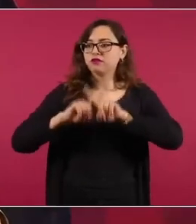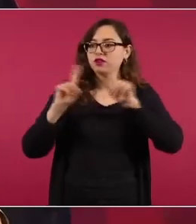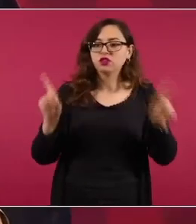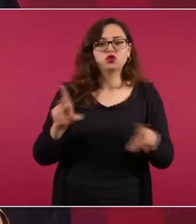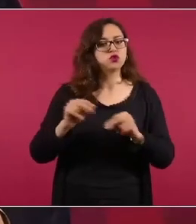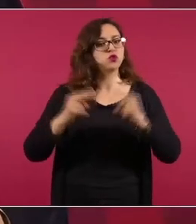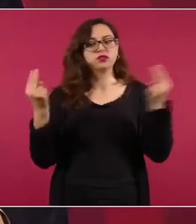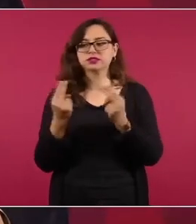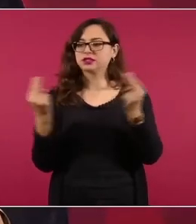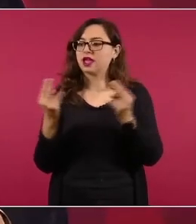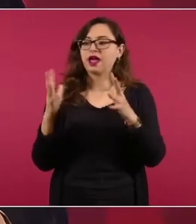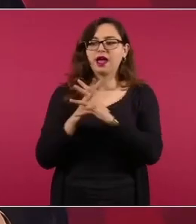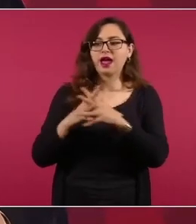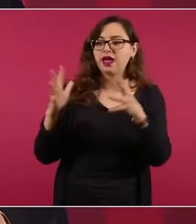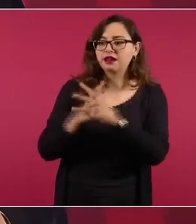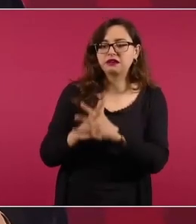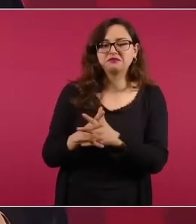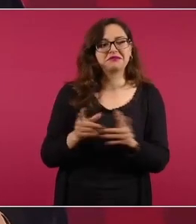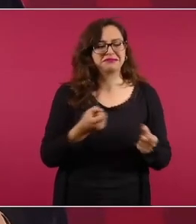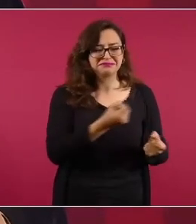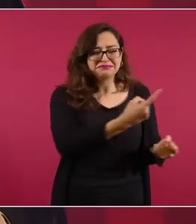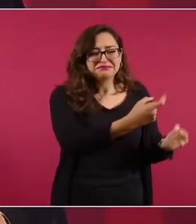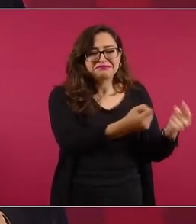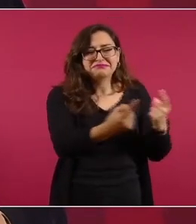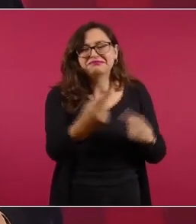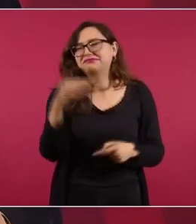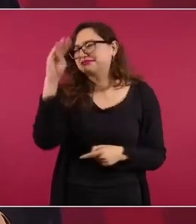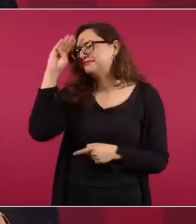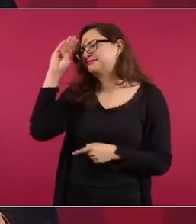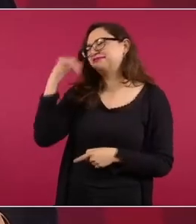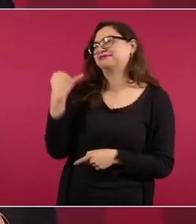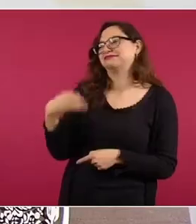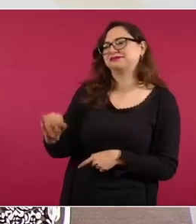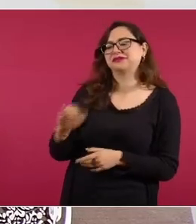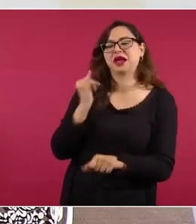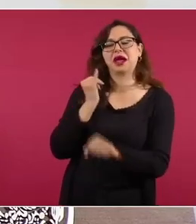del 2006 pero sobre todo en el 12